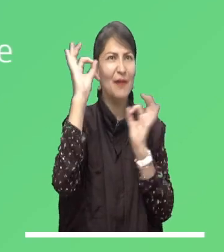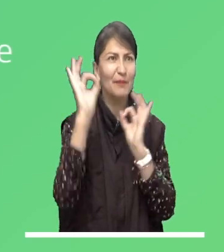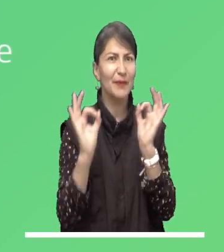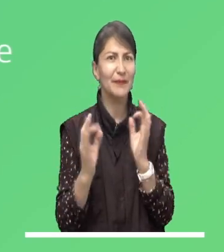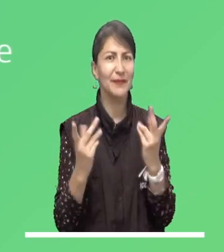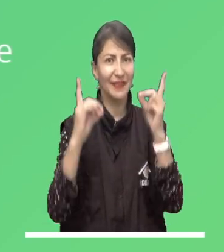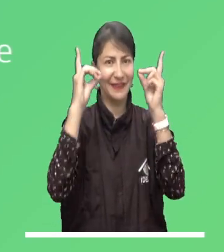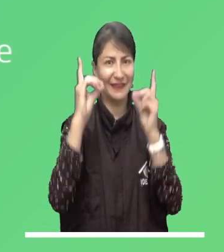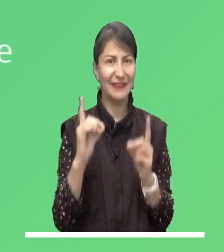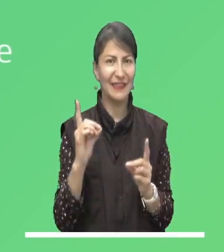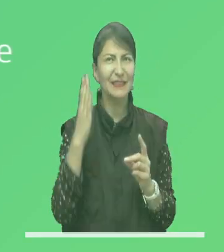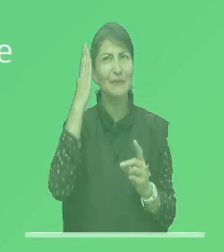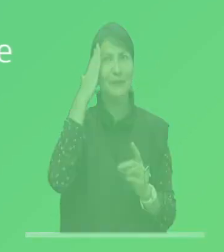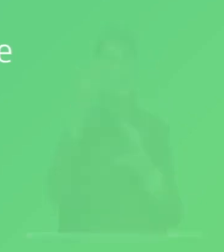tome las mejores decisiones.